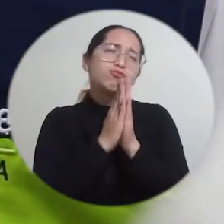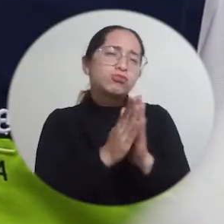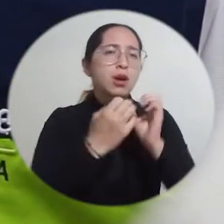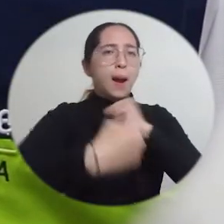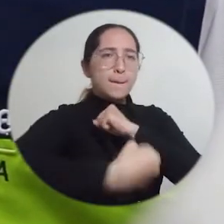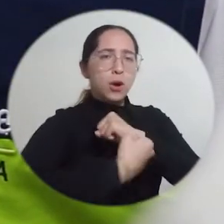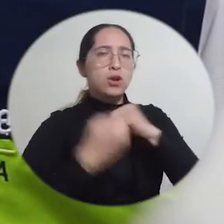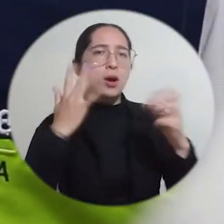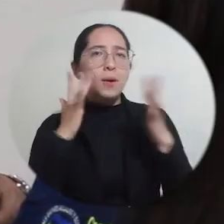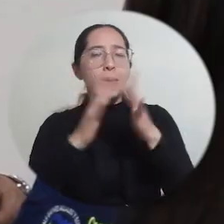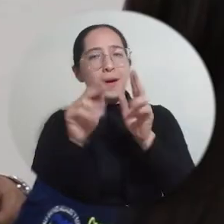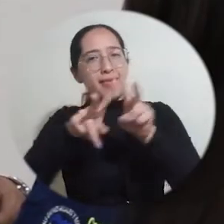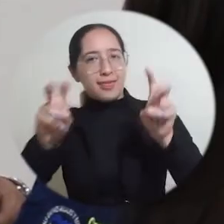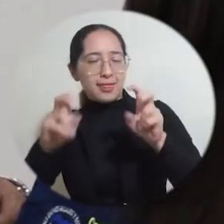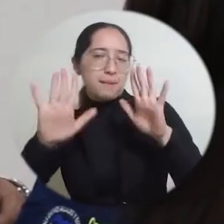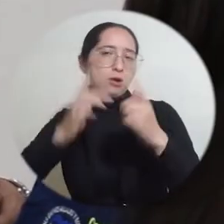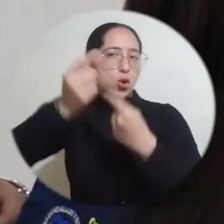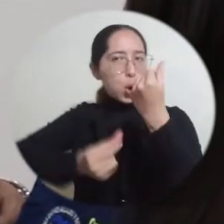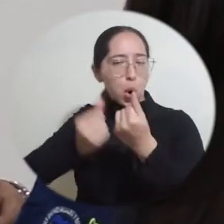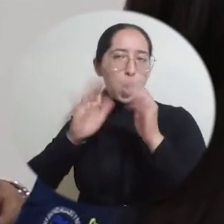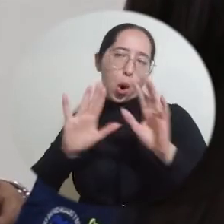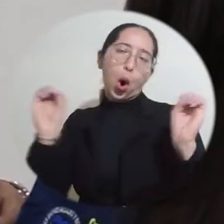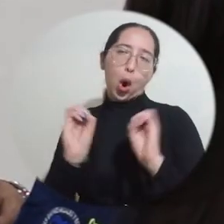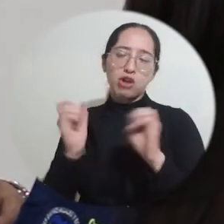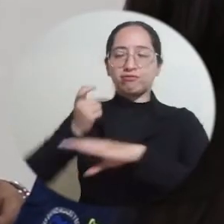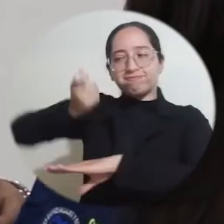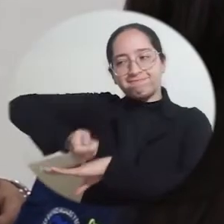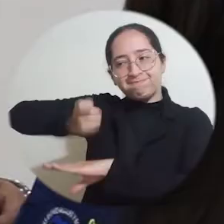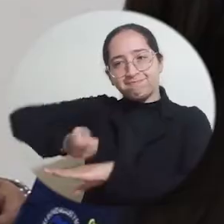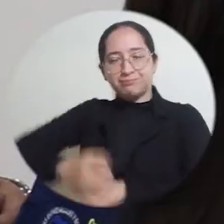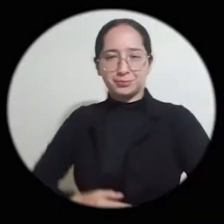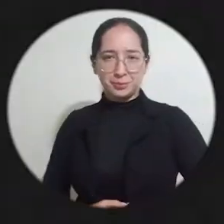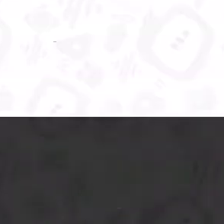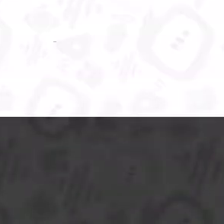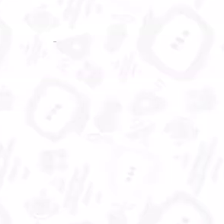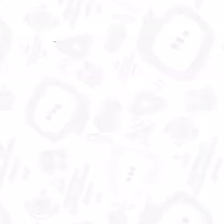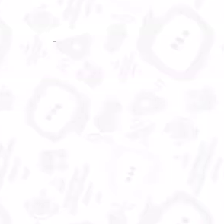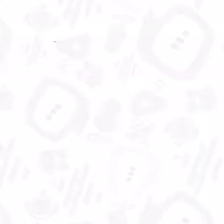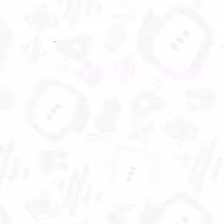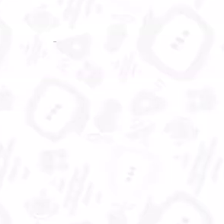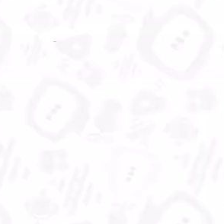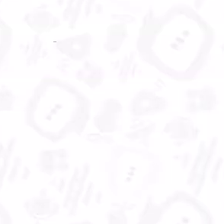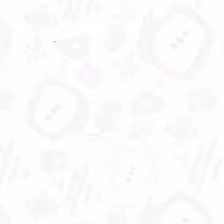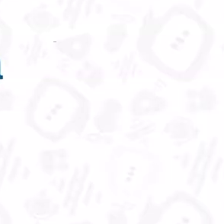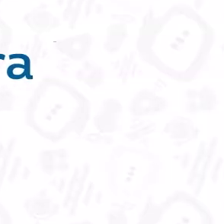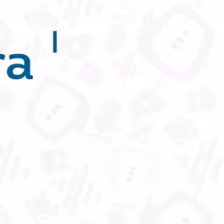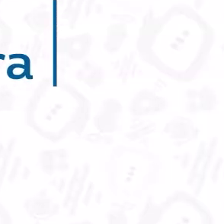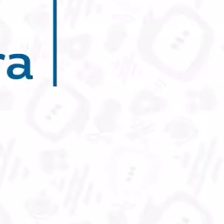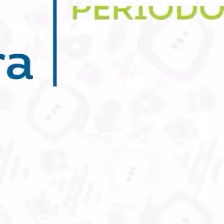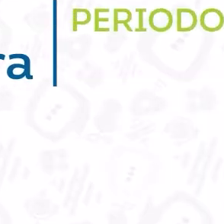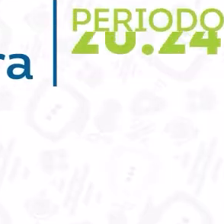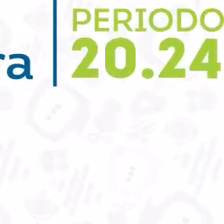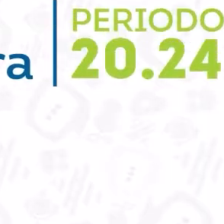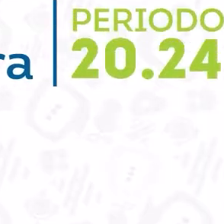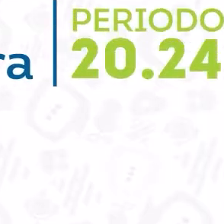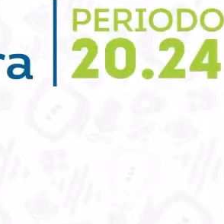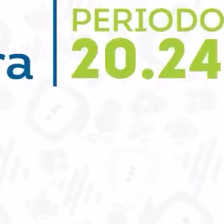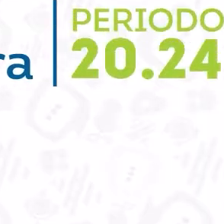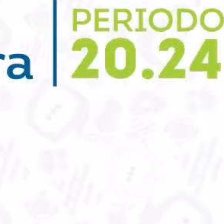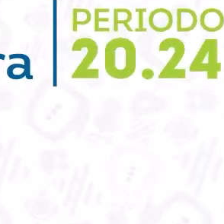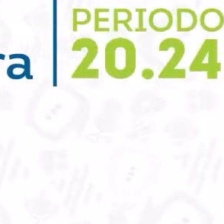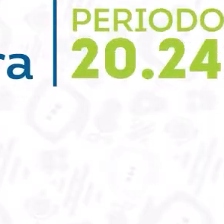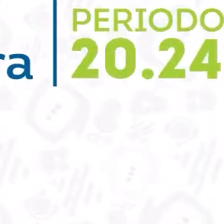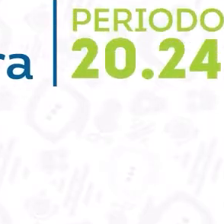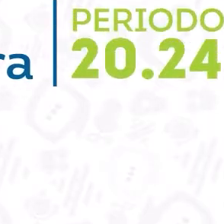Universidad a presentar y a solicitar apoyo de la parte tributaria. Universidad del Magdalena, aún más